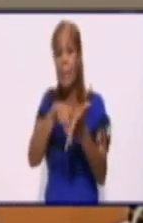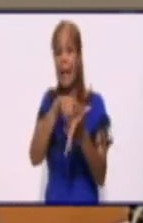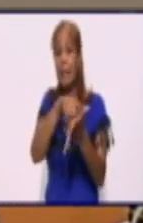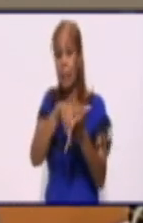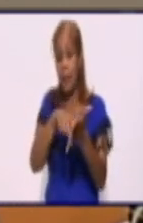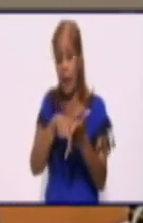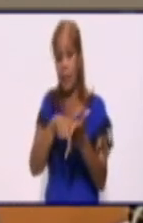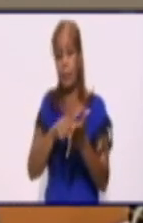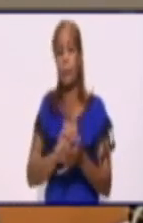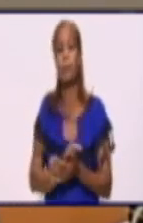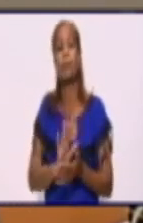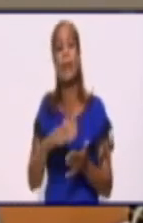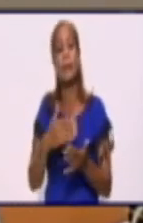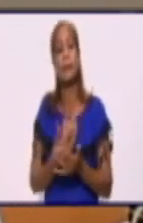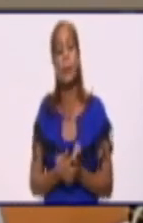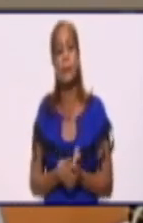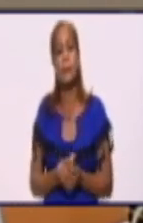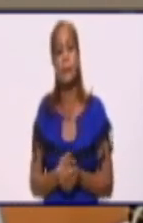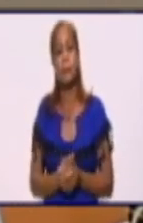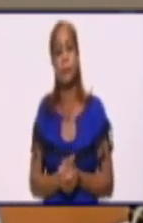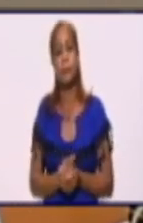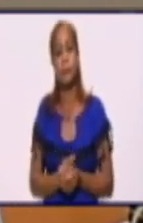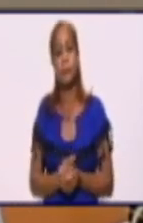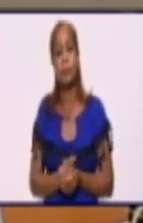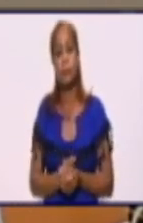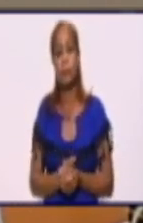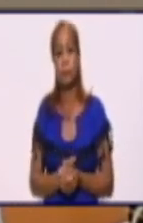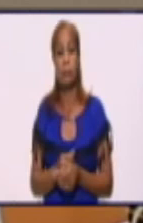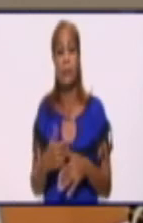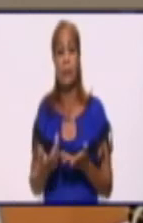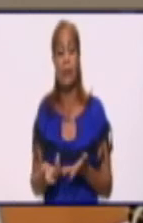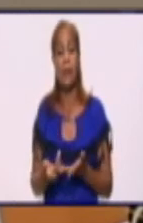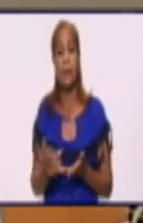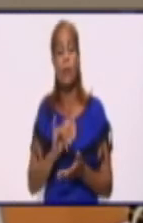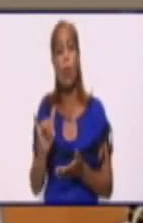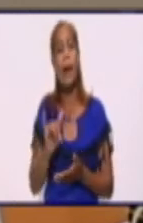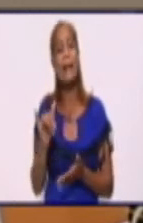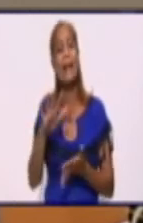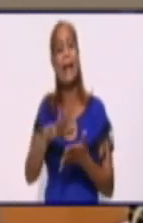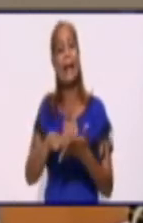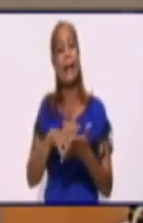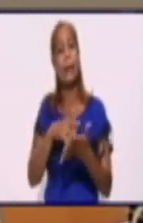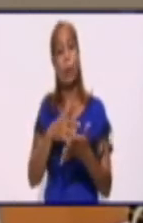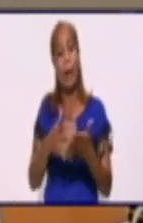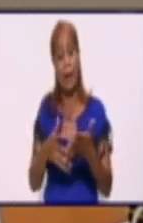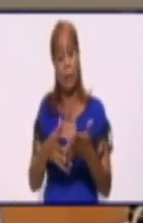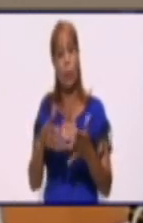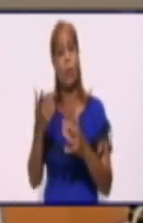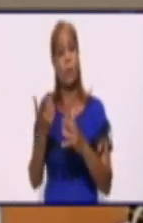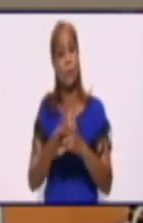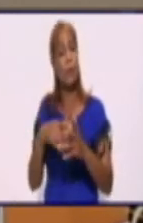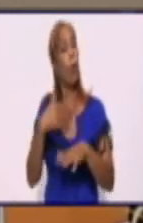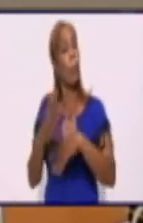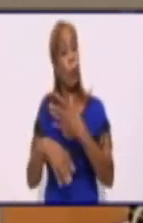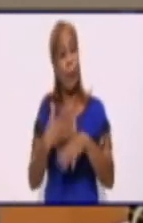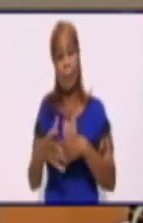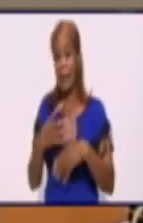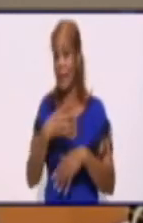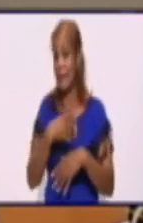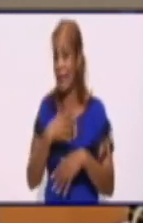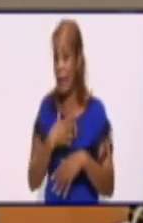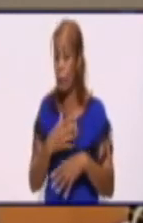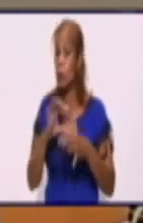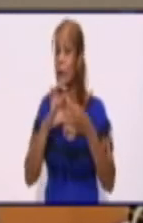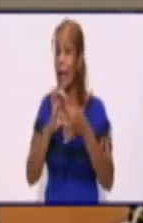en desarrollo de la empresa que bajo estas condiciones y en el horario de, por la magnitud de la carga, incluso afectaciones de